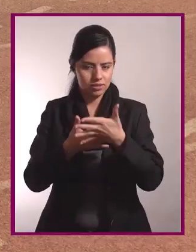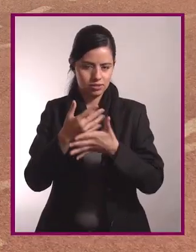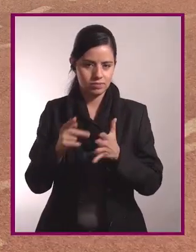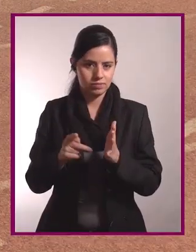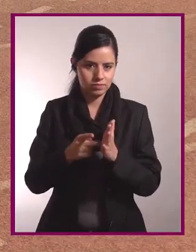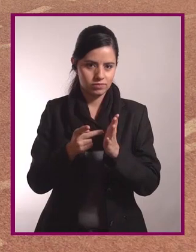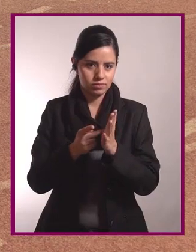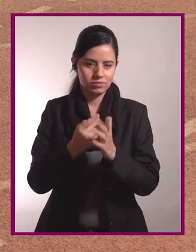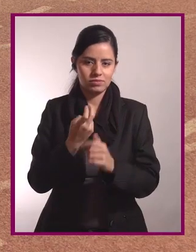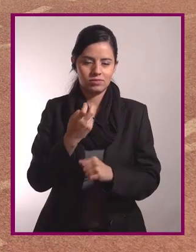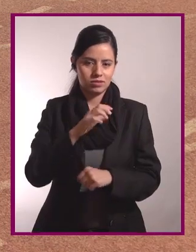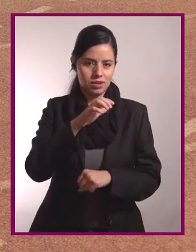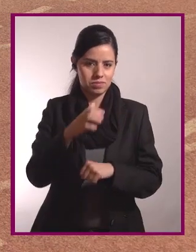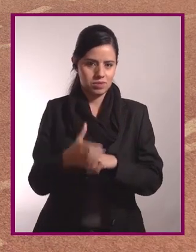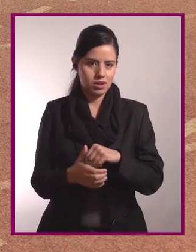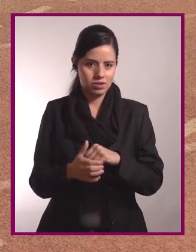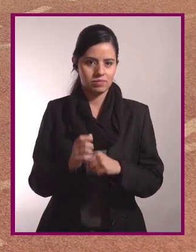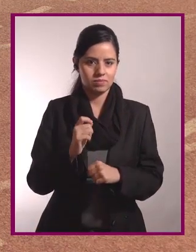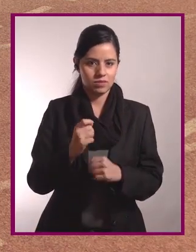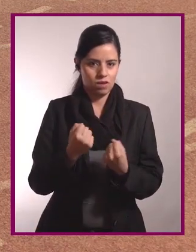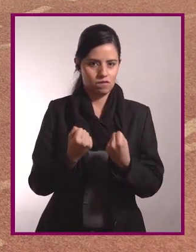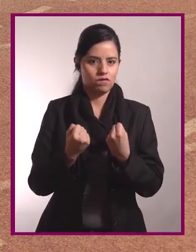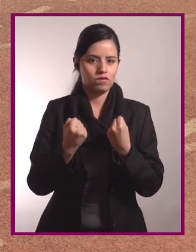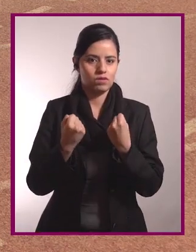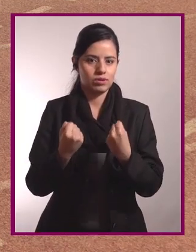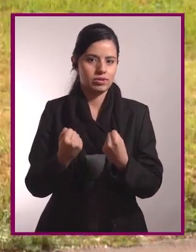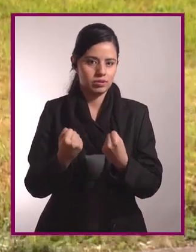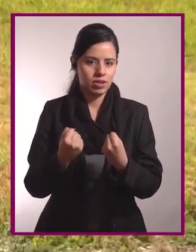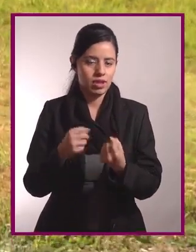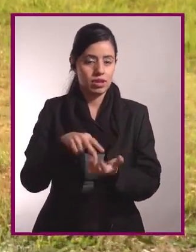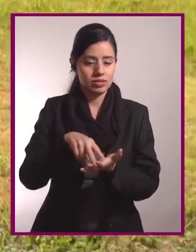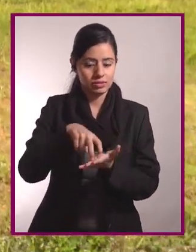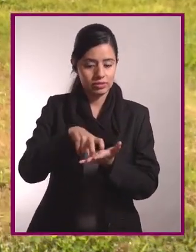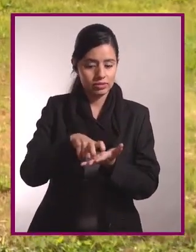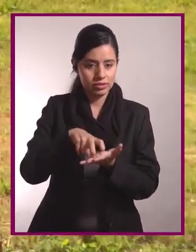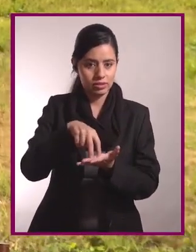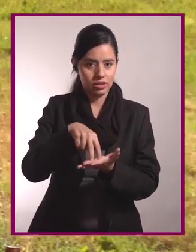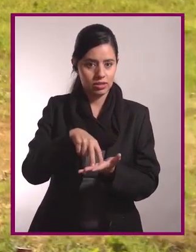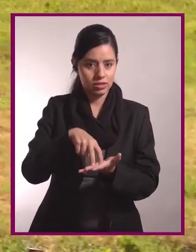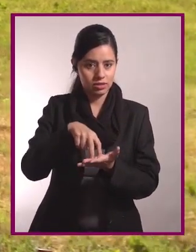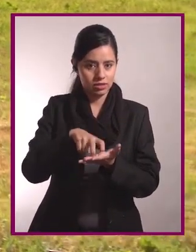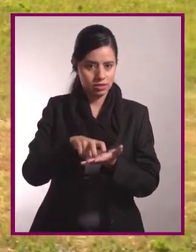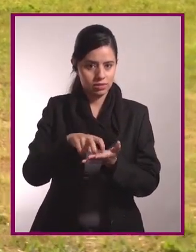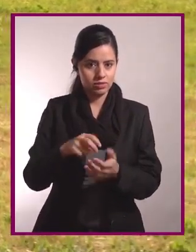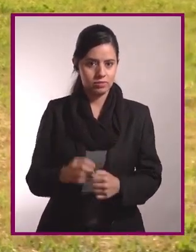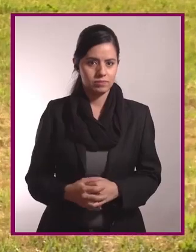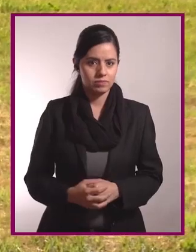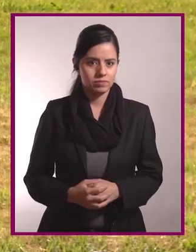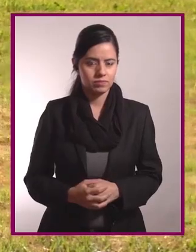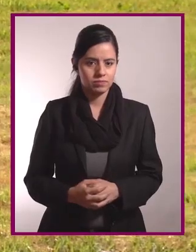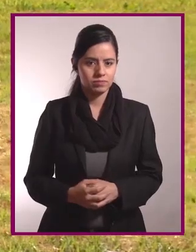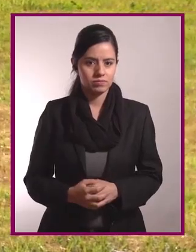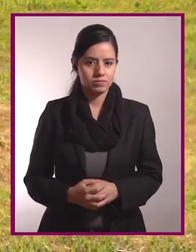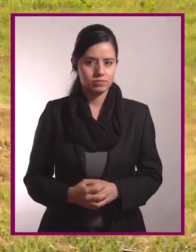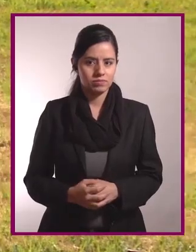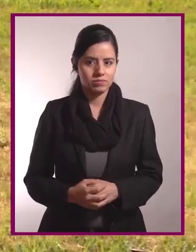Igual, de 10 a 15 repeticiones y así concluimos con la parte de fuerza de sentadilla, una sentadilla